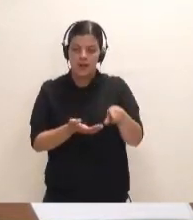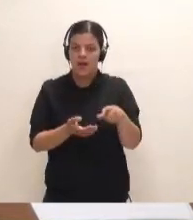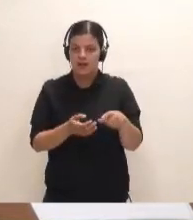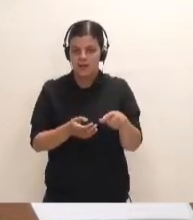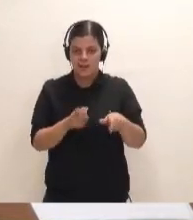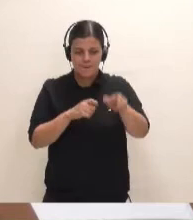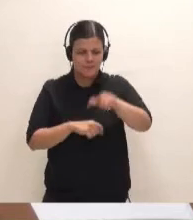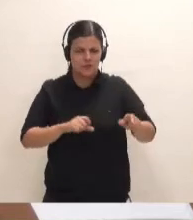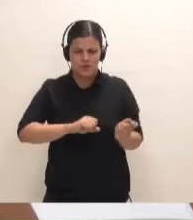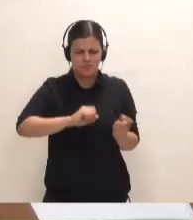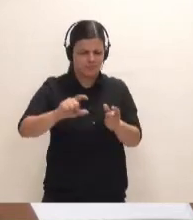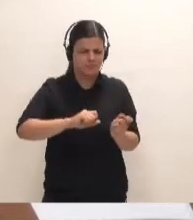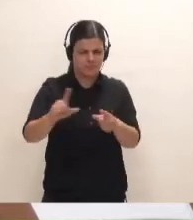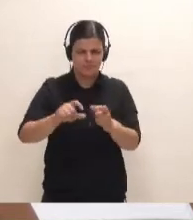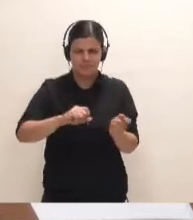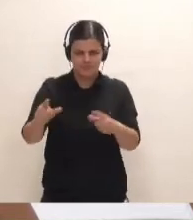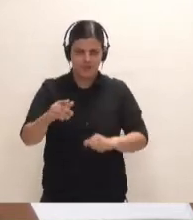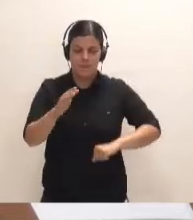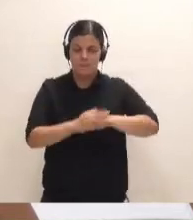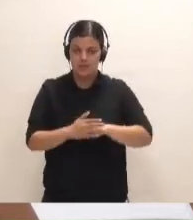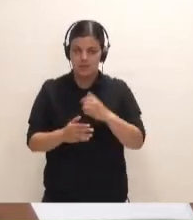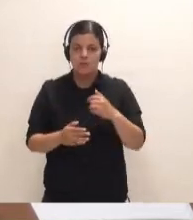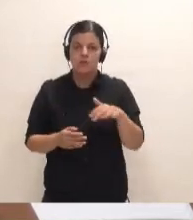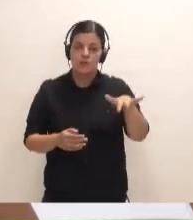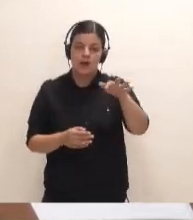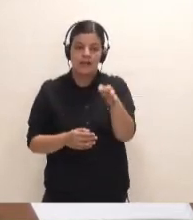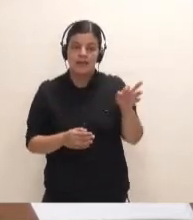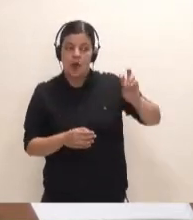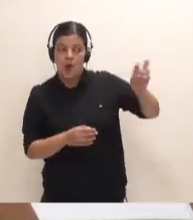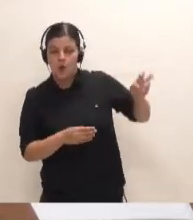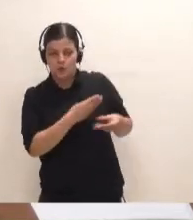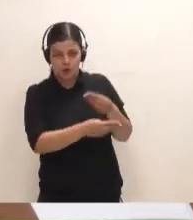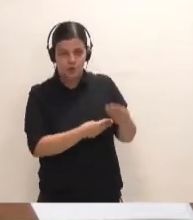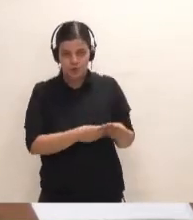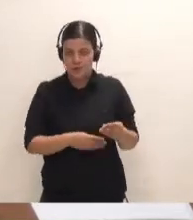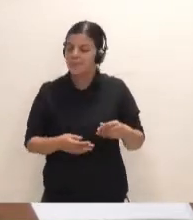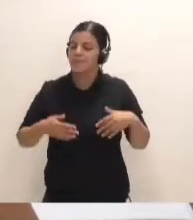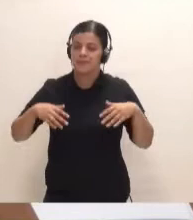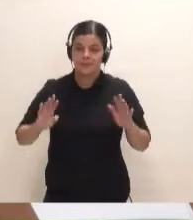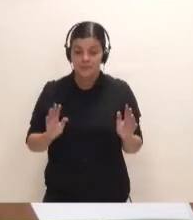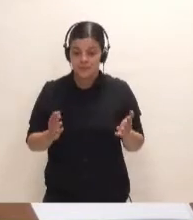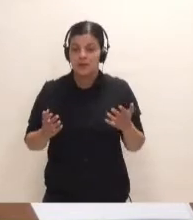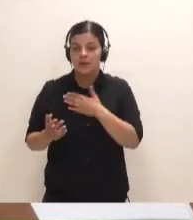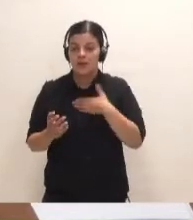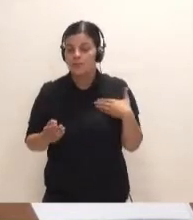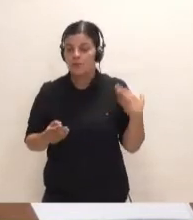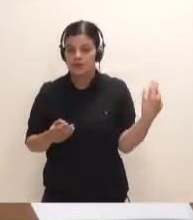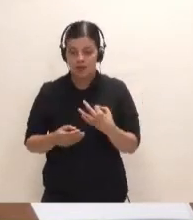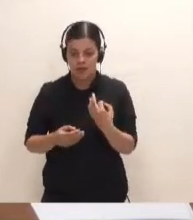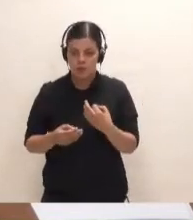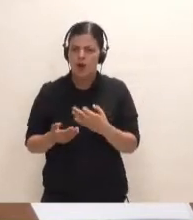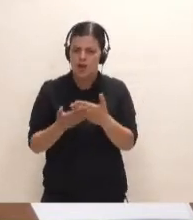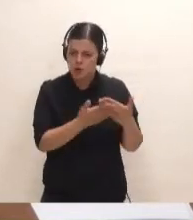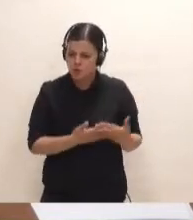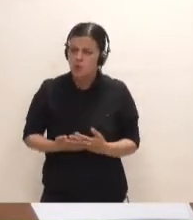número de personas que utilizan el transporte hacia las otras islas. Sea como fuere, lo que se trata es hacer un estudio riguroso,